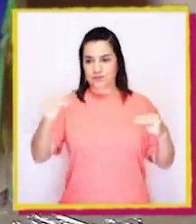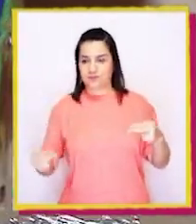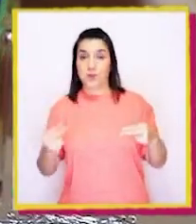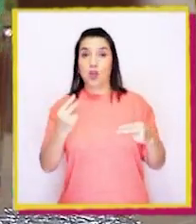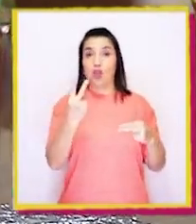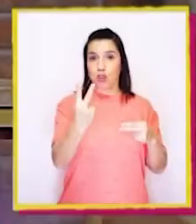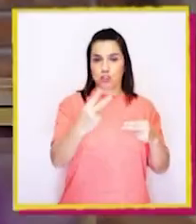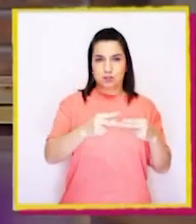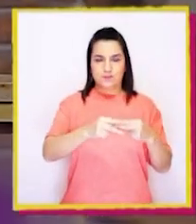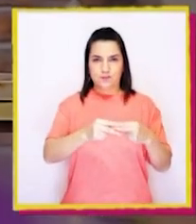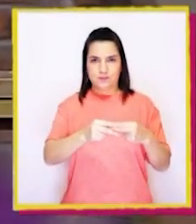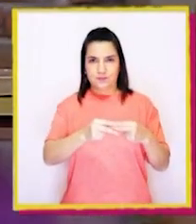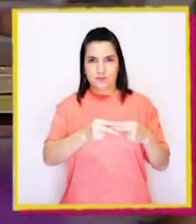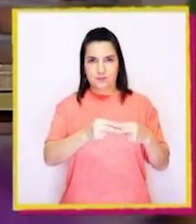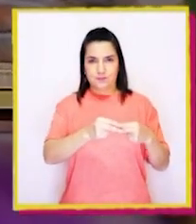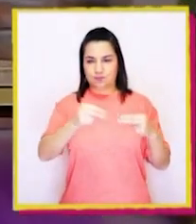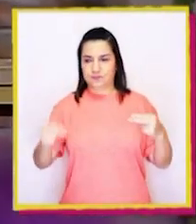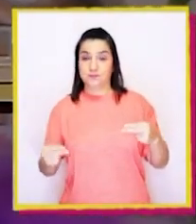dos,